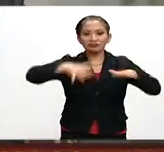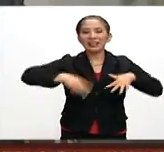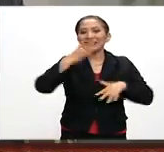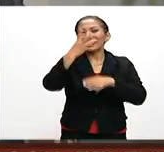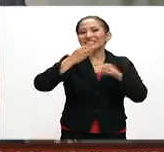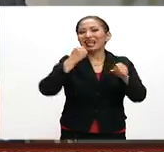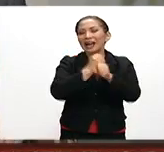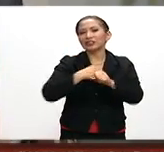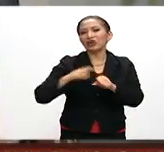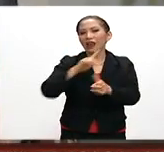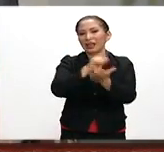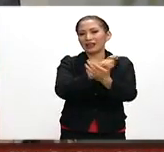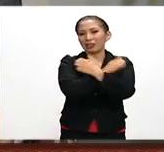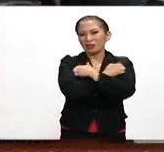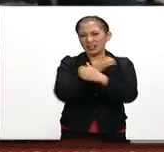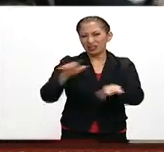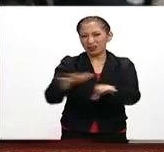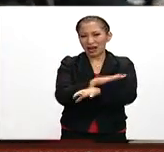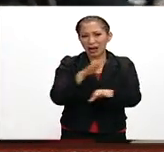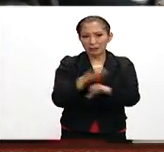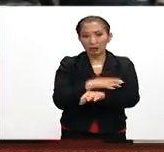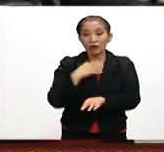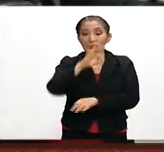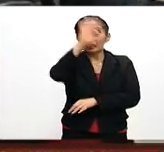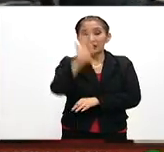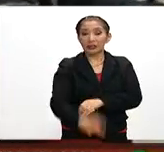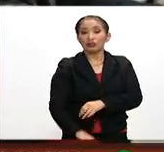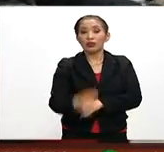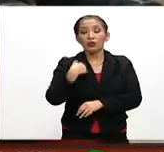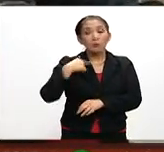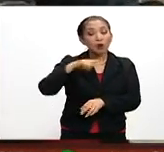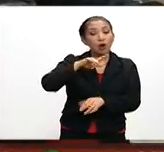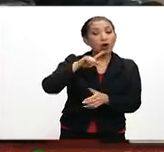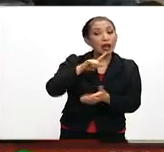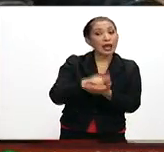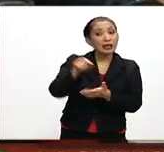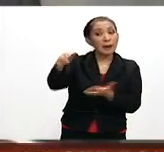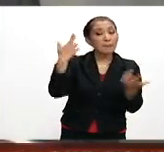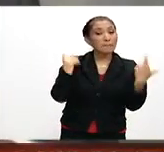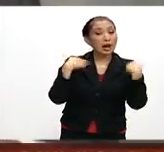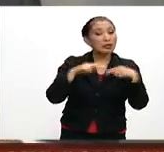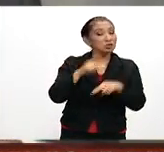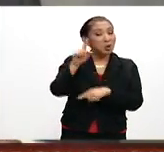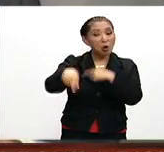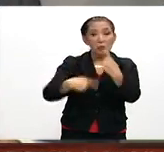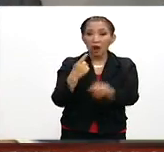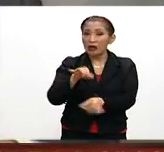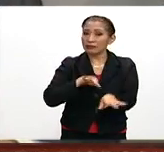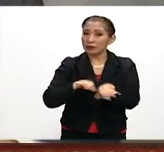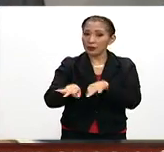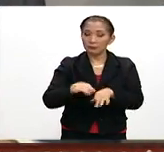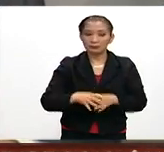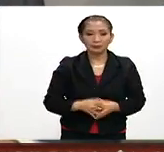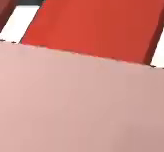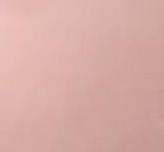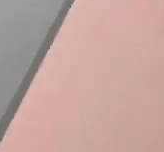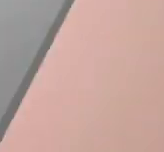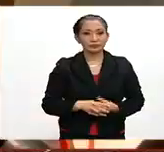tres años de la reforma educativa, dijo que se aplicarán descuentos conforme a la ley a aquellos maestros que no asistan a clases.